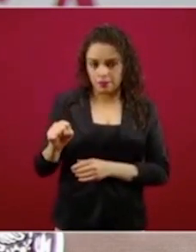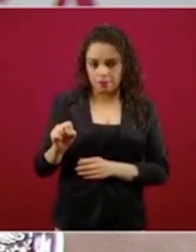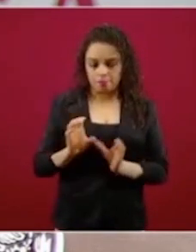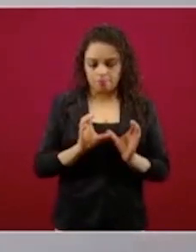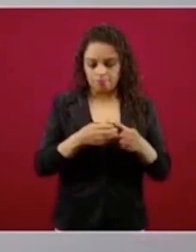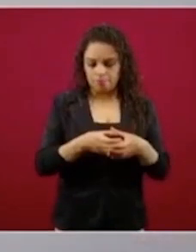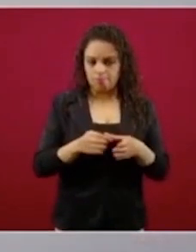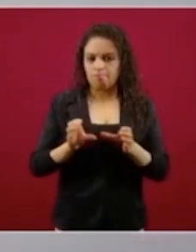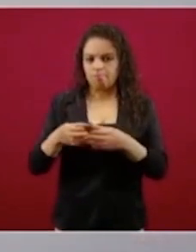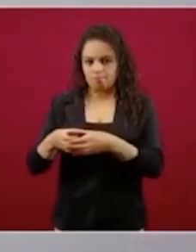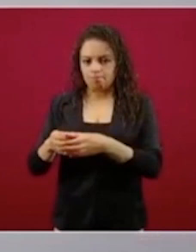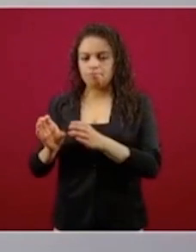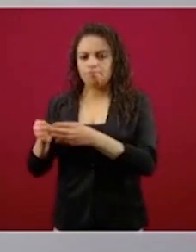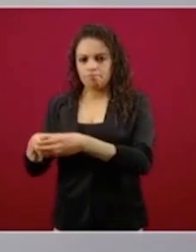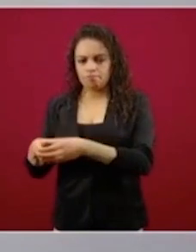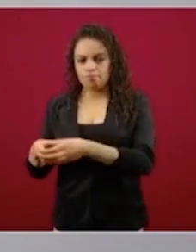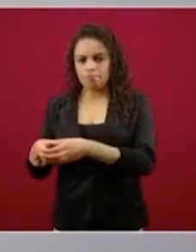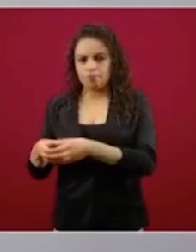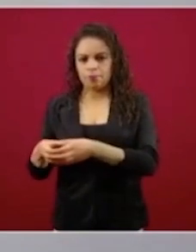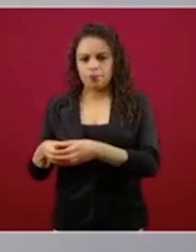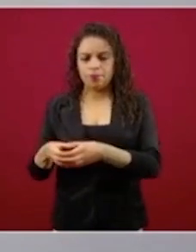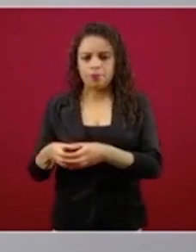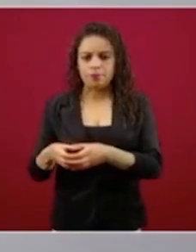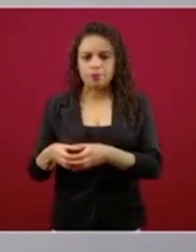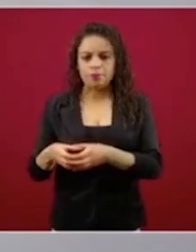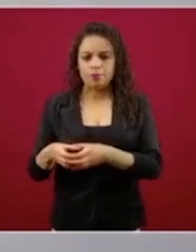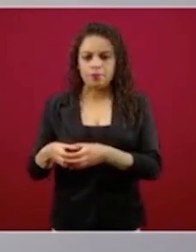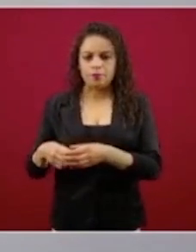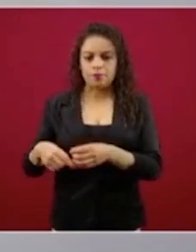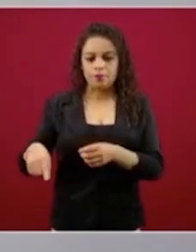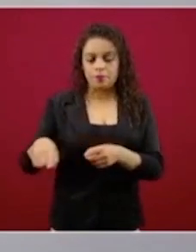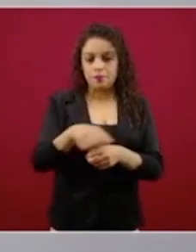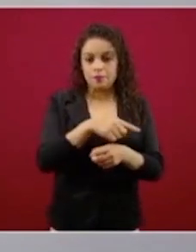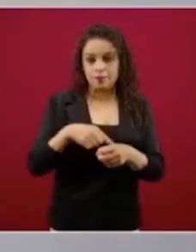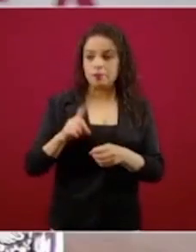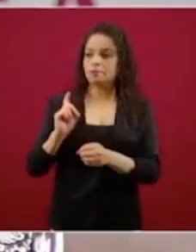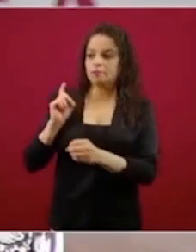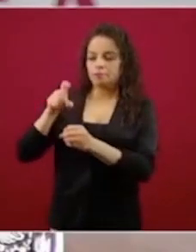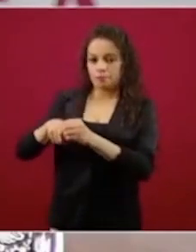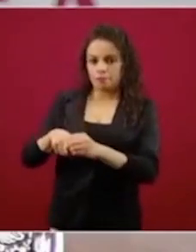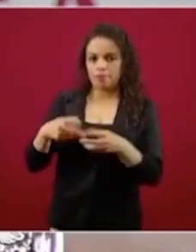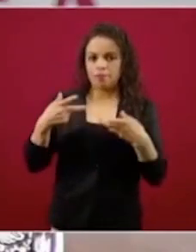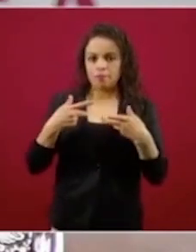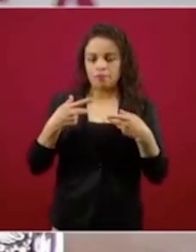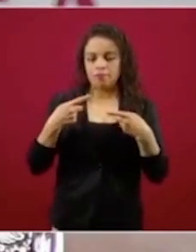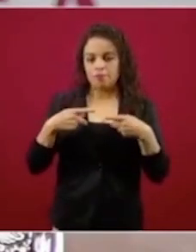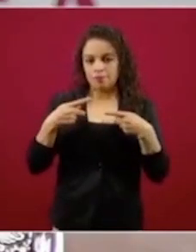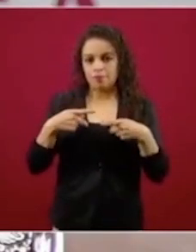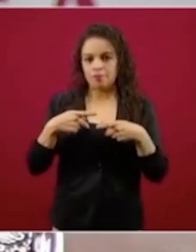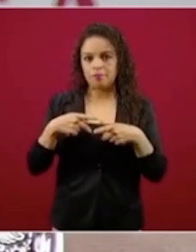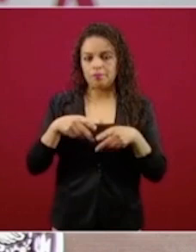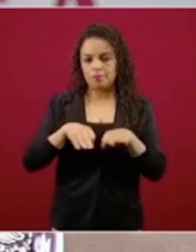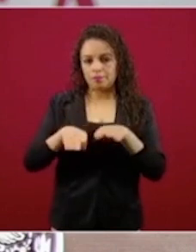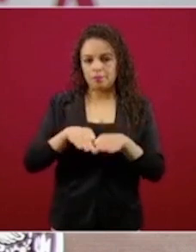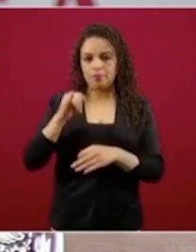formal, pero mayoritariamente del sector informal.